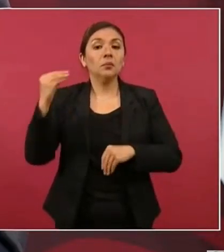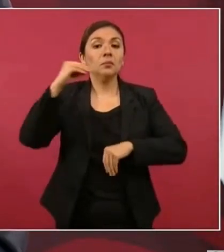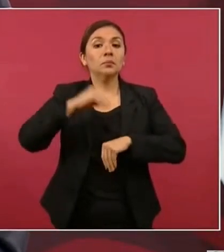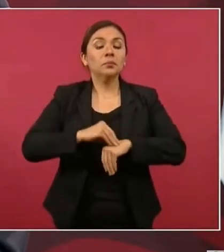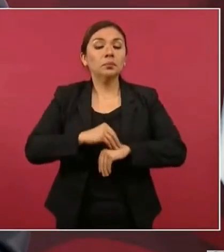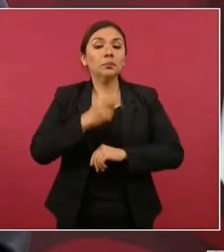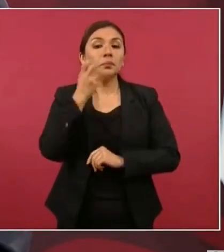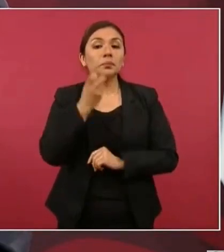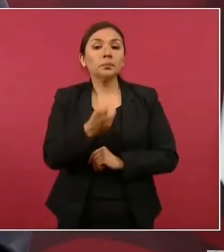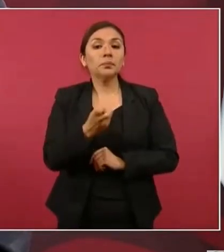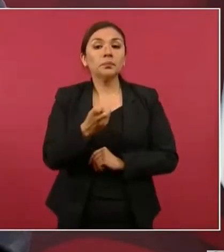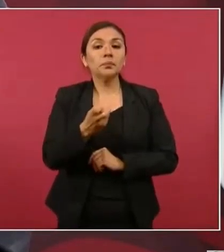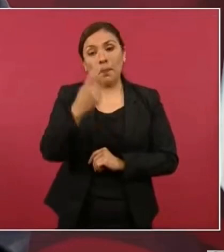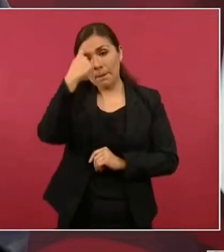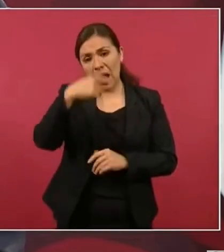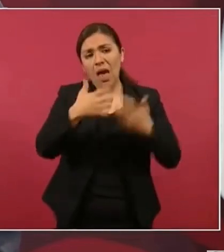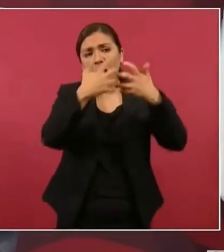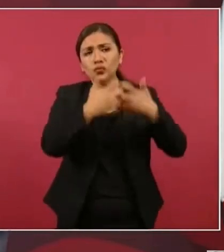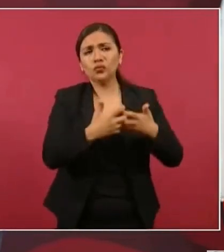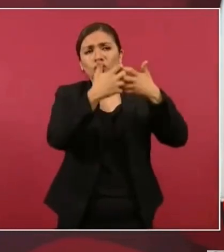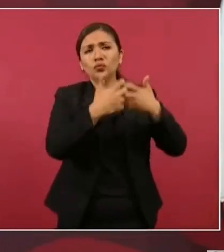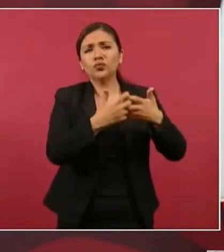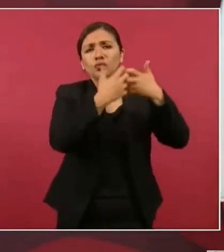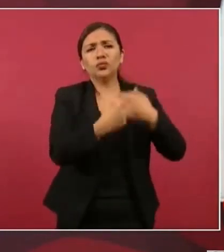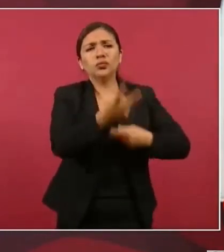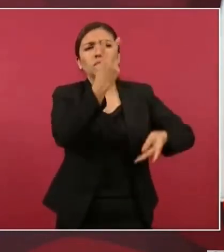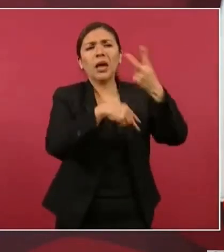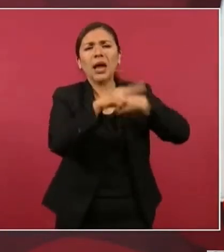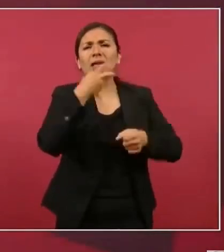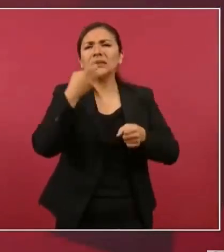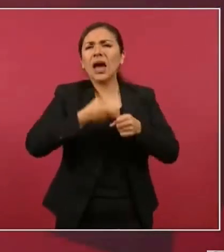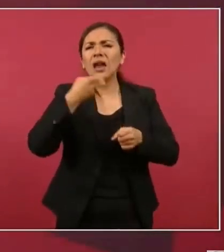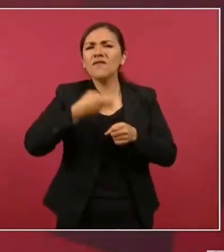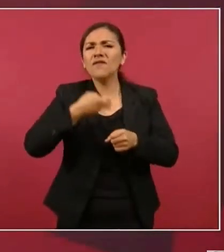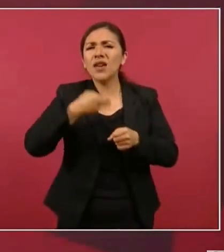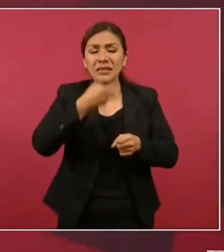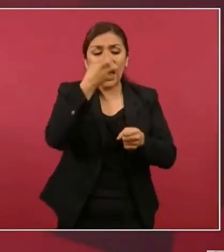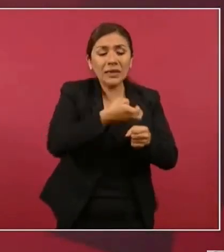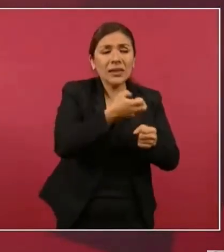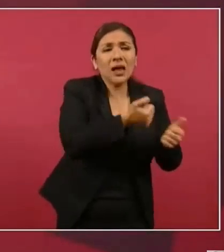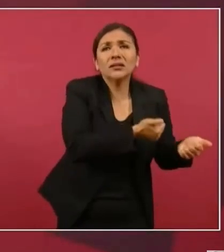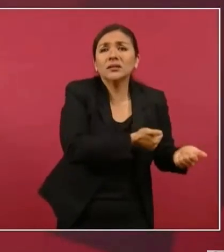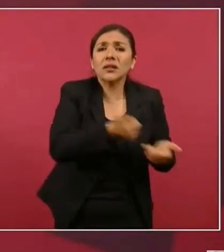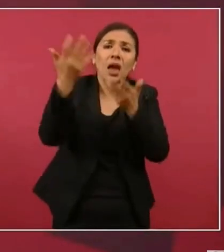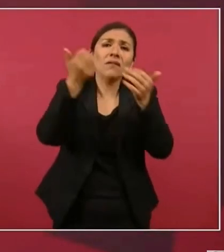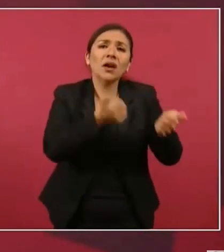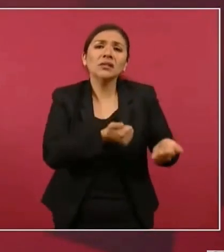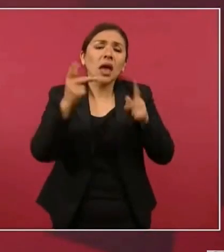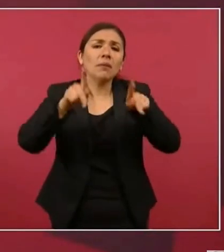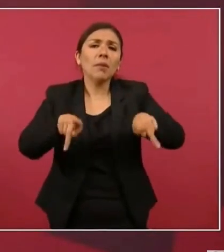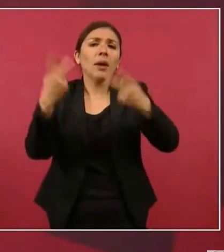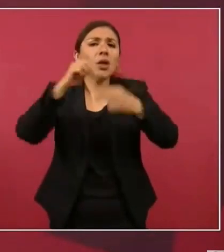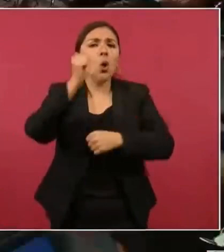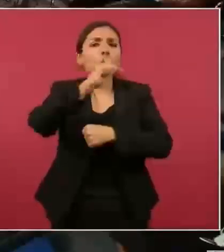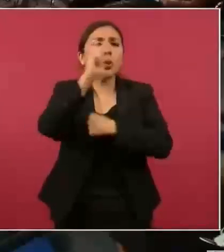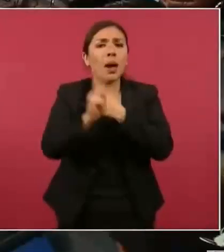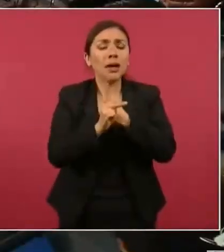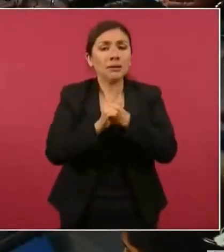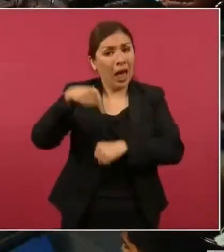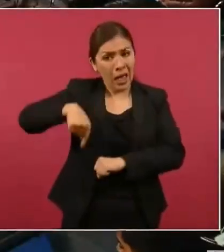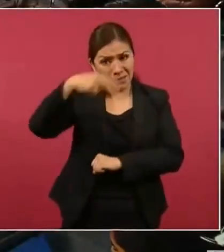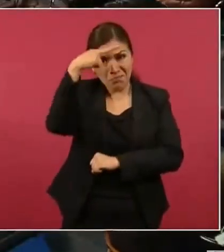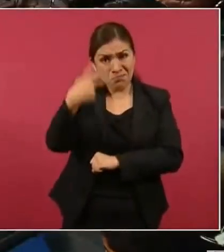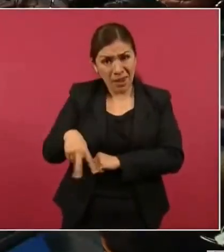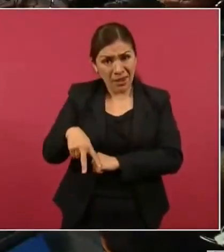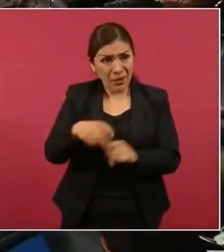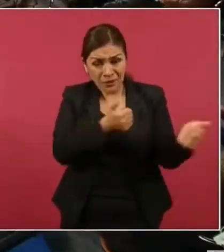para producir cerveza y exportarla, ni siquiera para consumo